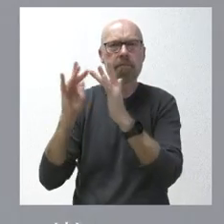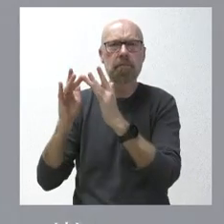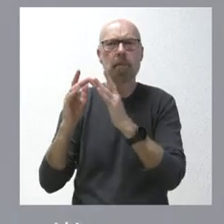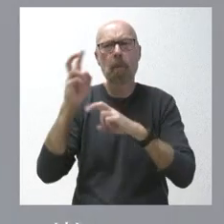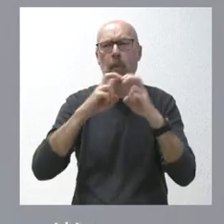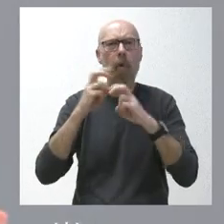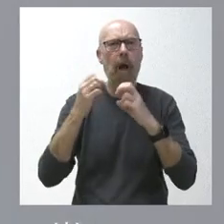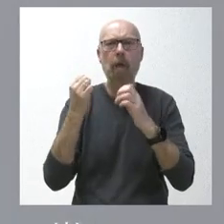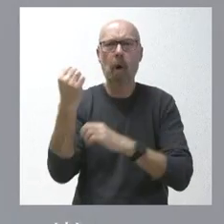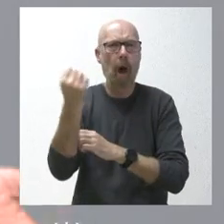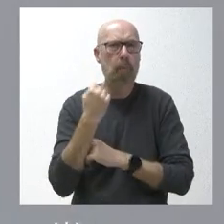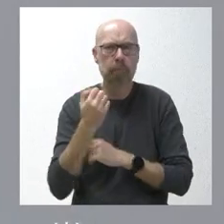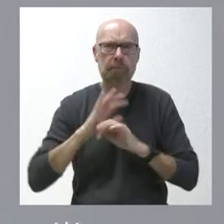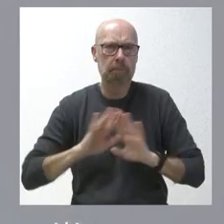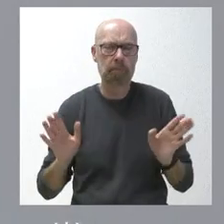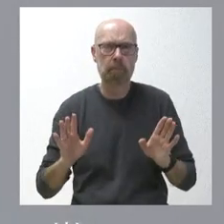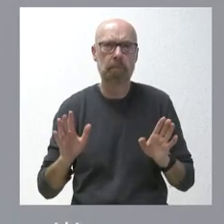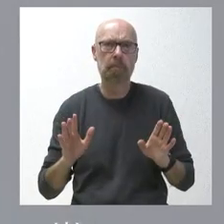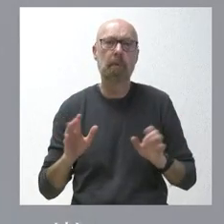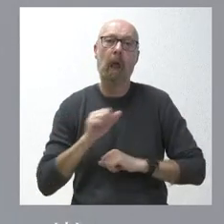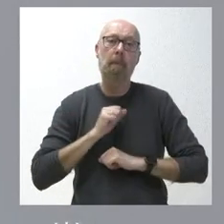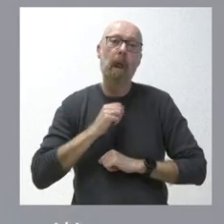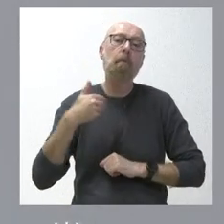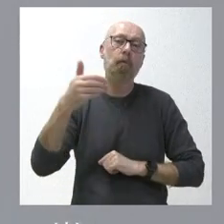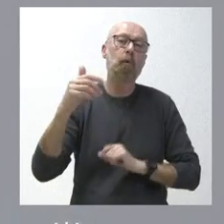tendida. Esperemos que les dejen reunirse con nosotros,